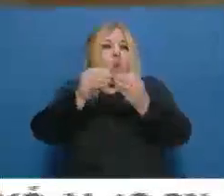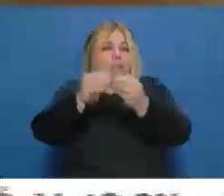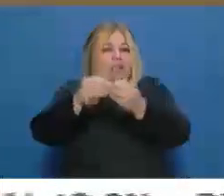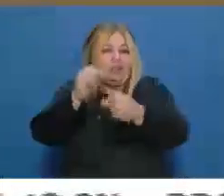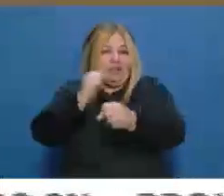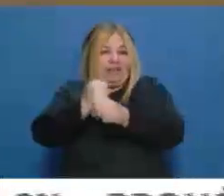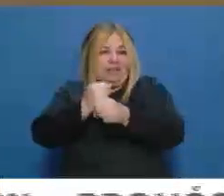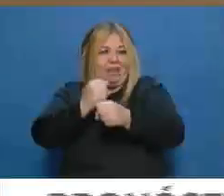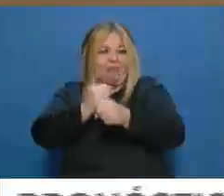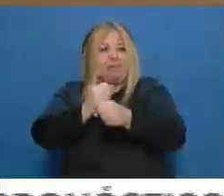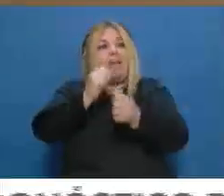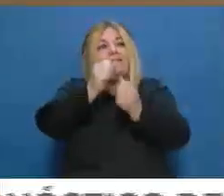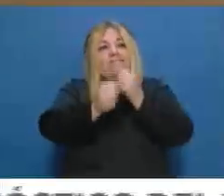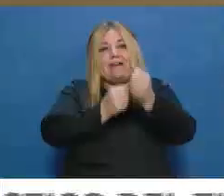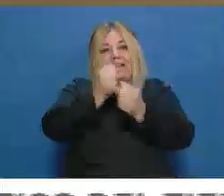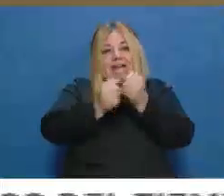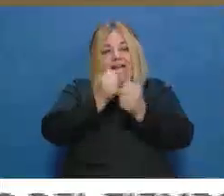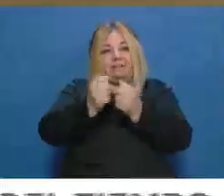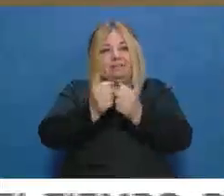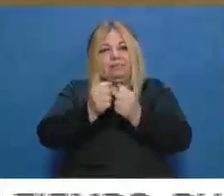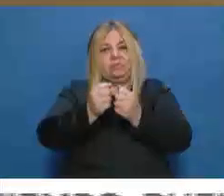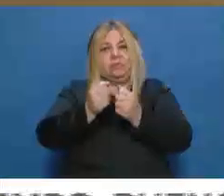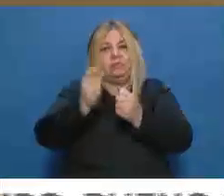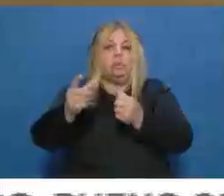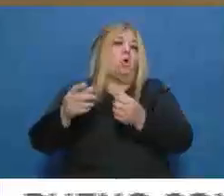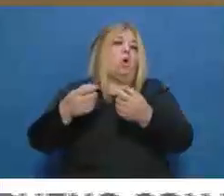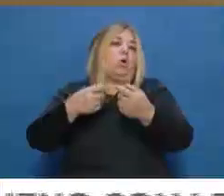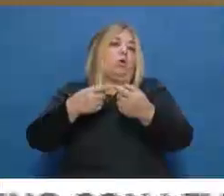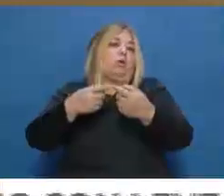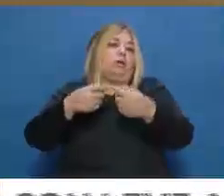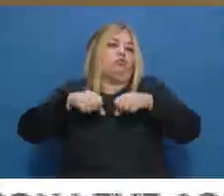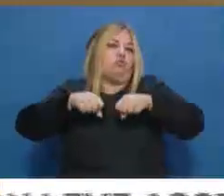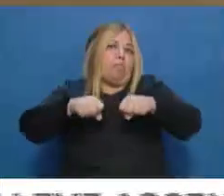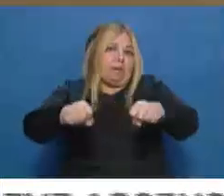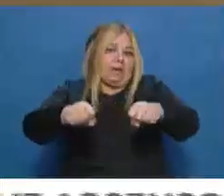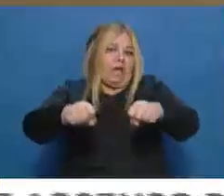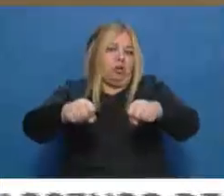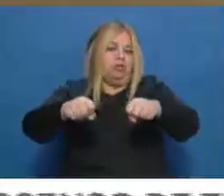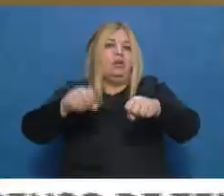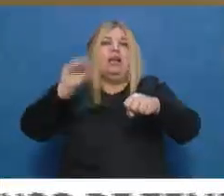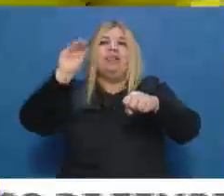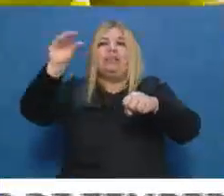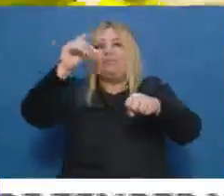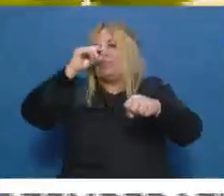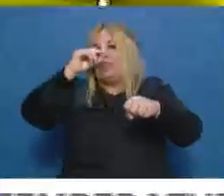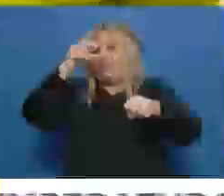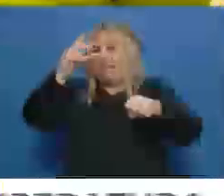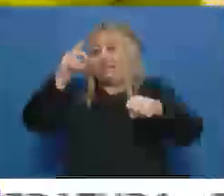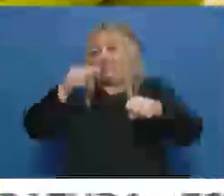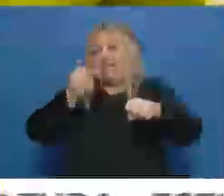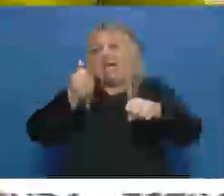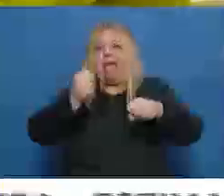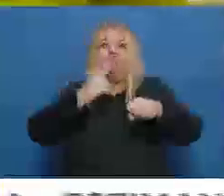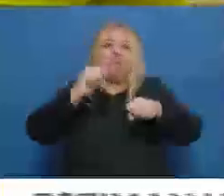una fábrica que pertenece a una cadena de supermercados local que está ubicada en el departamento de Las Heras y que,